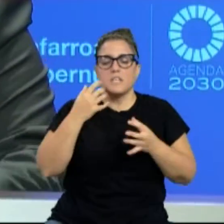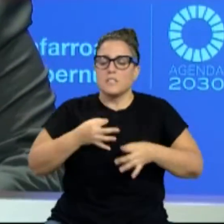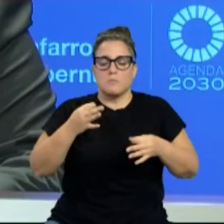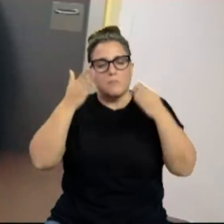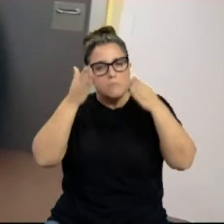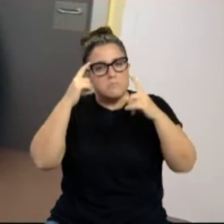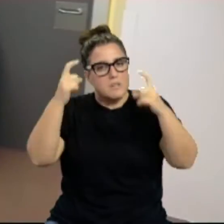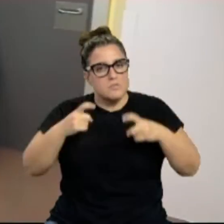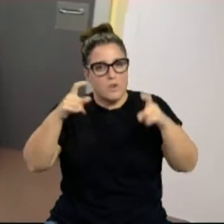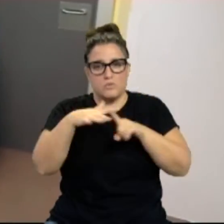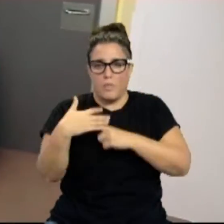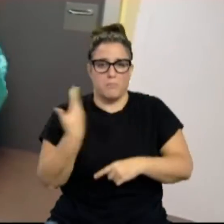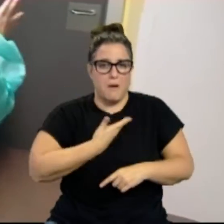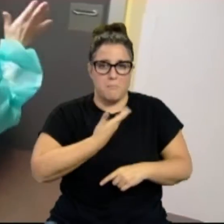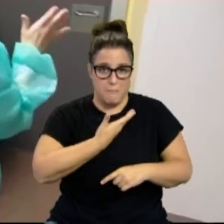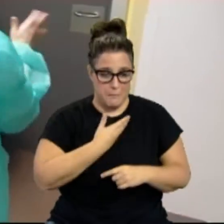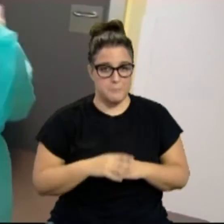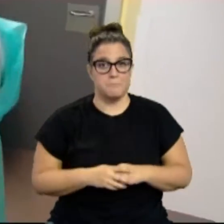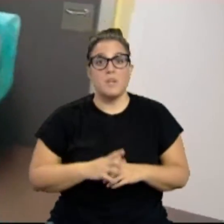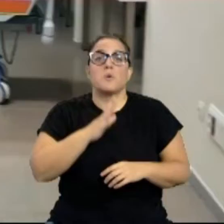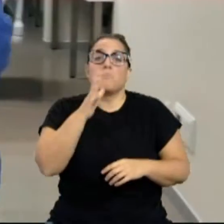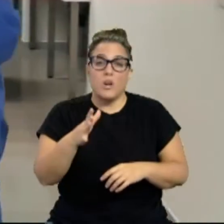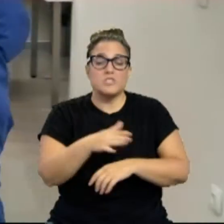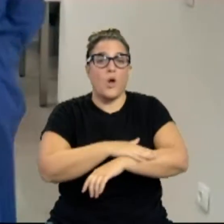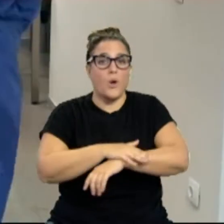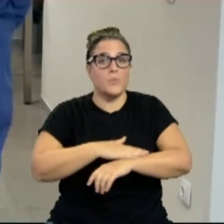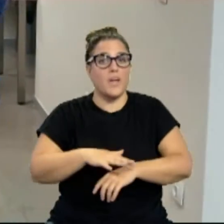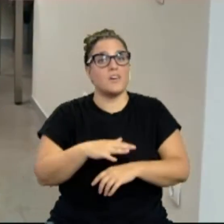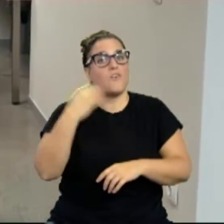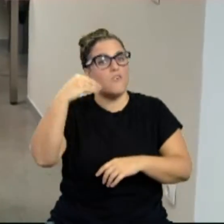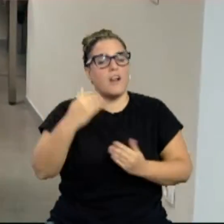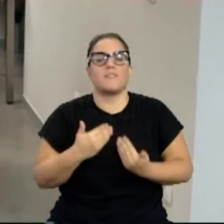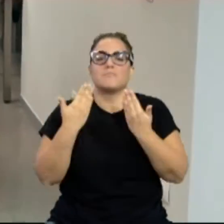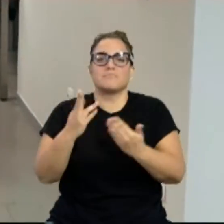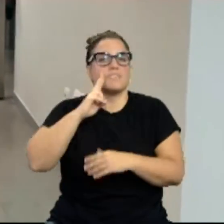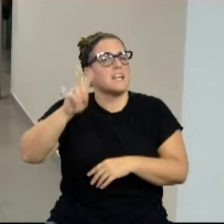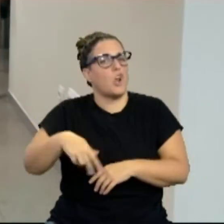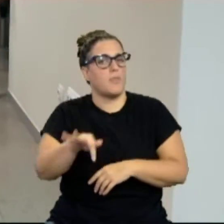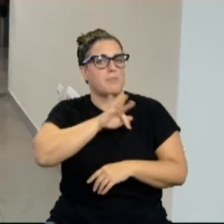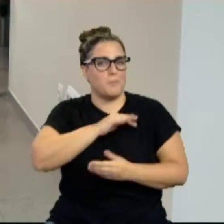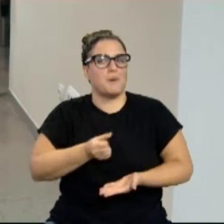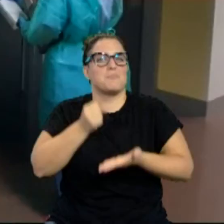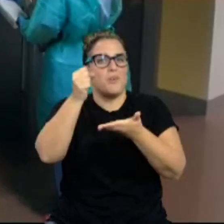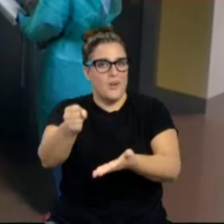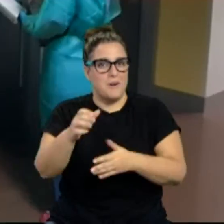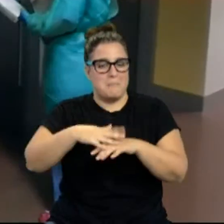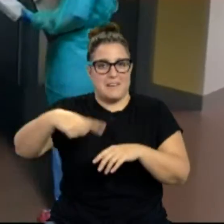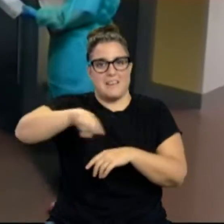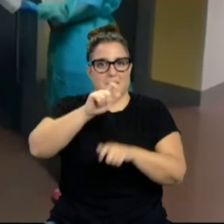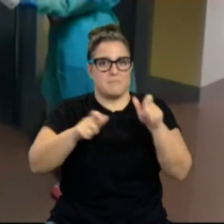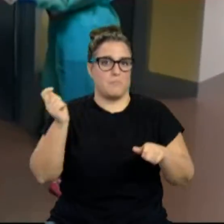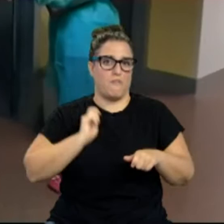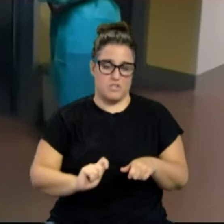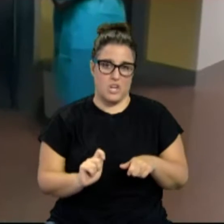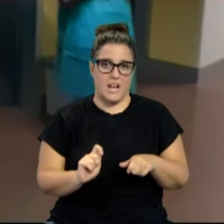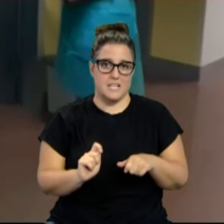adversas. Por todo ello, el gobierno foral concede el máximo reconocimiento de nuestra comunidad al personal sanitario y sociosanitario que batalla en